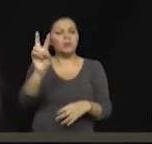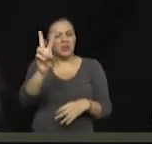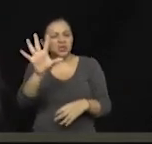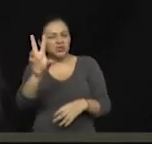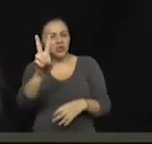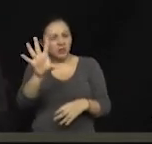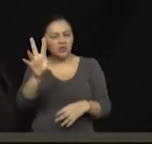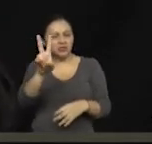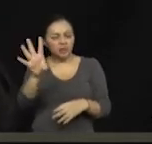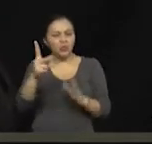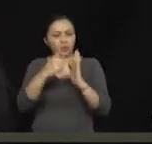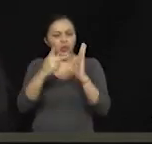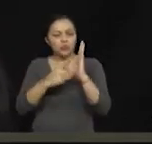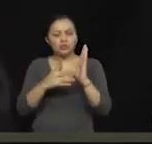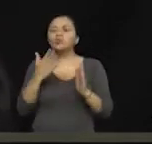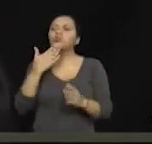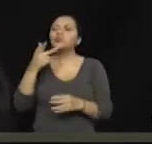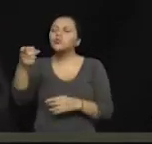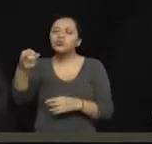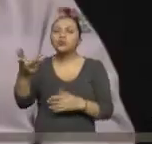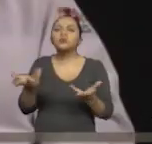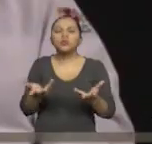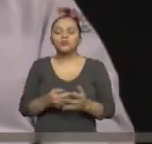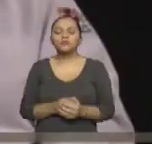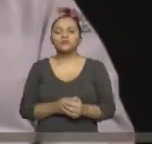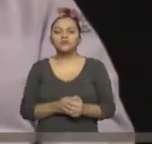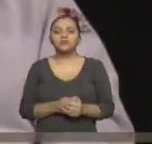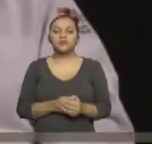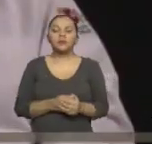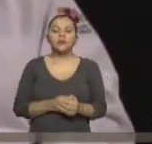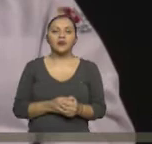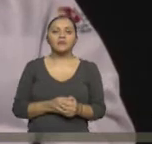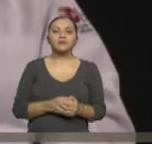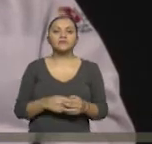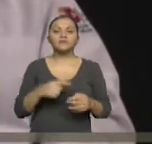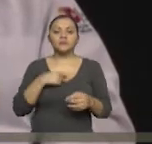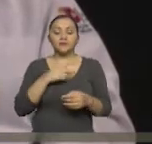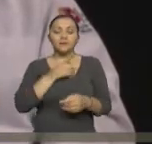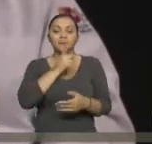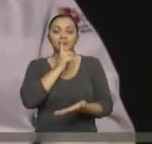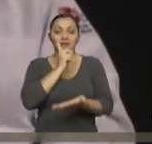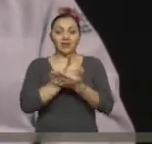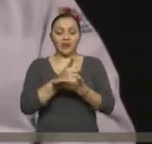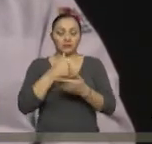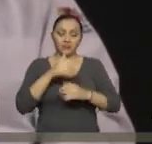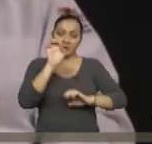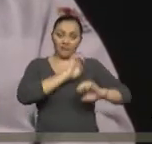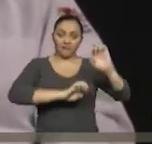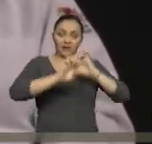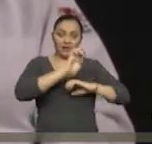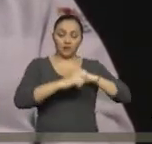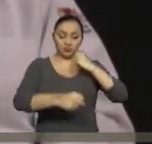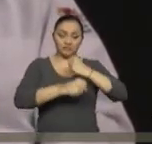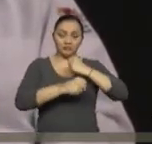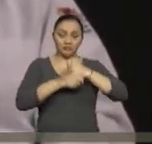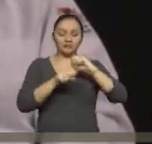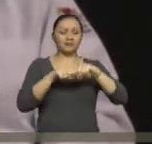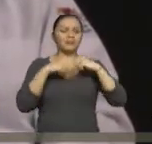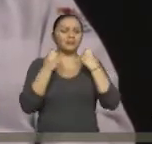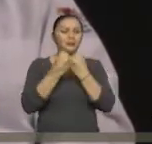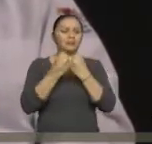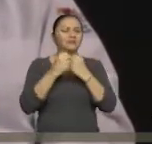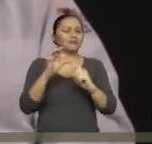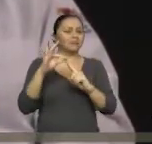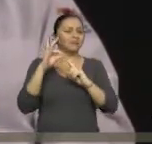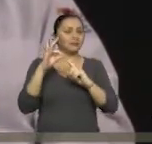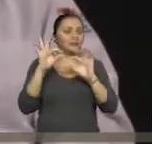informe de trabajo social? Bueno, realmente la evaluación de trabajo social es esencial en la